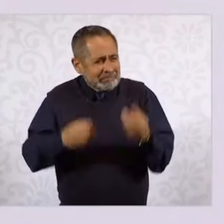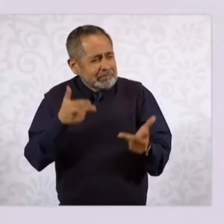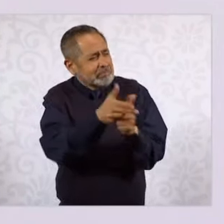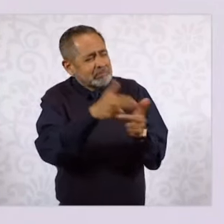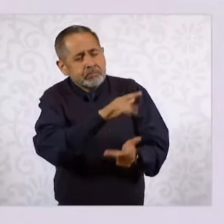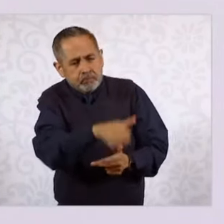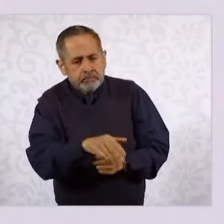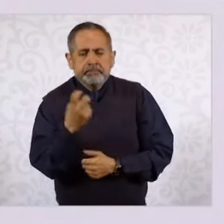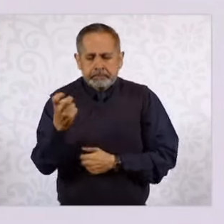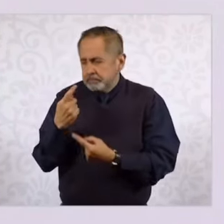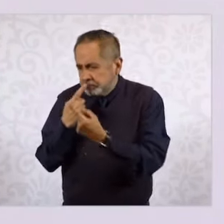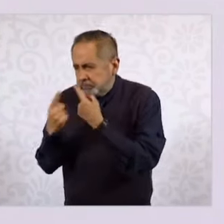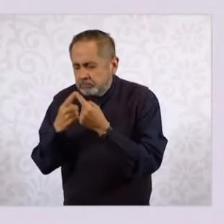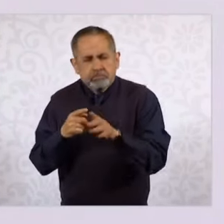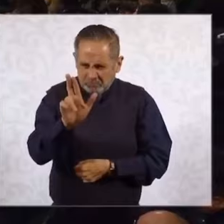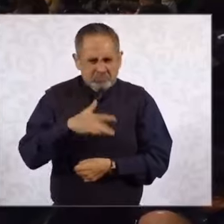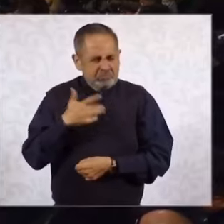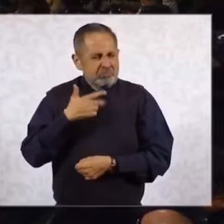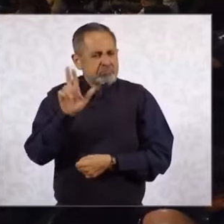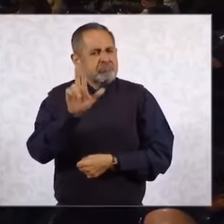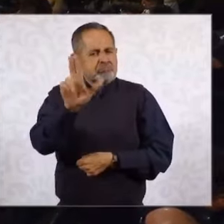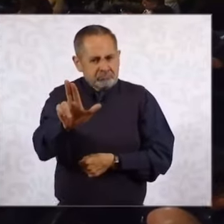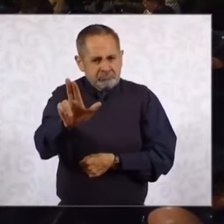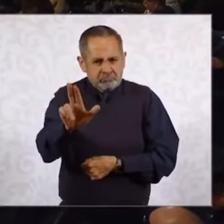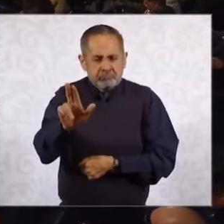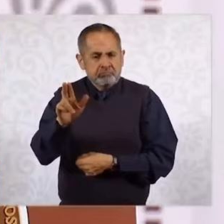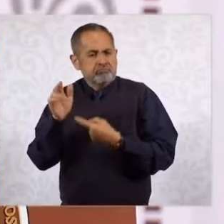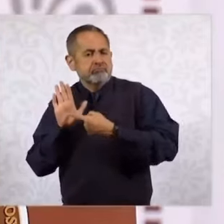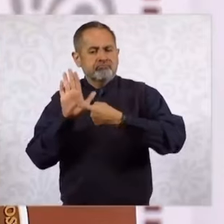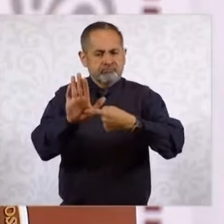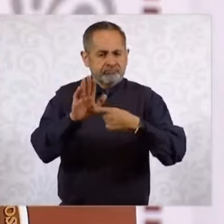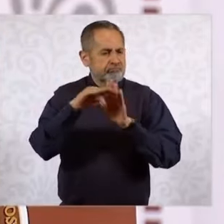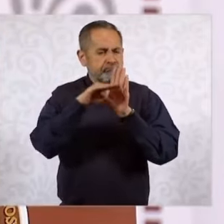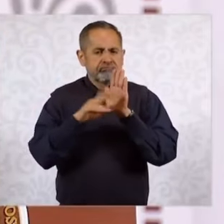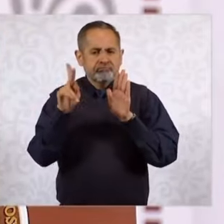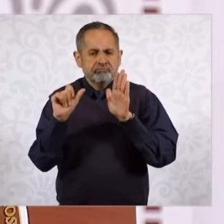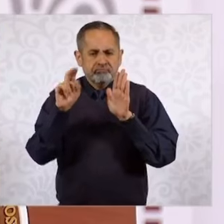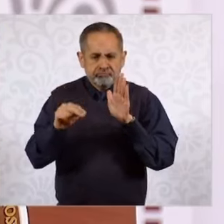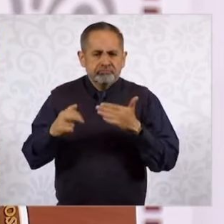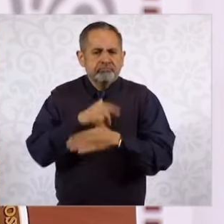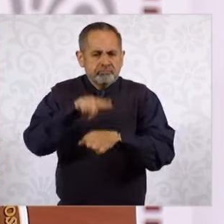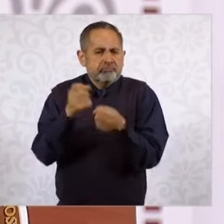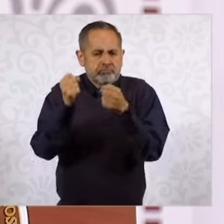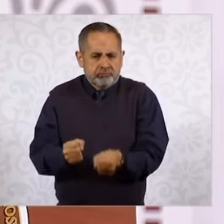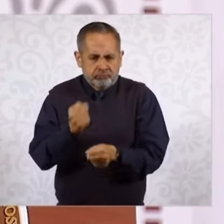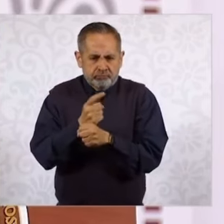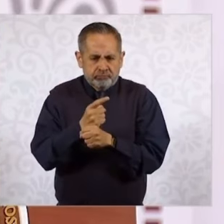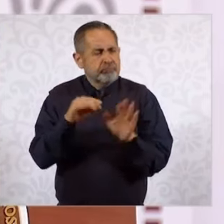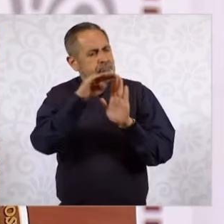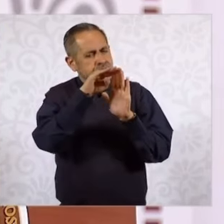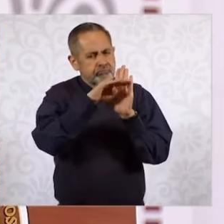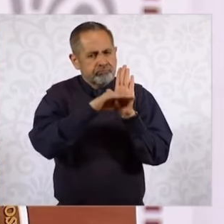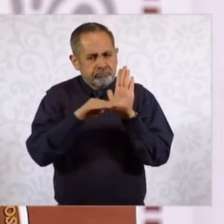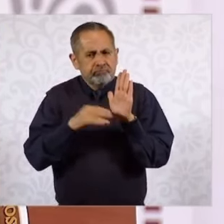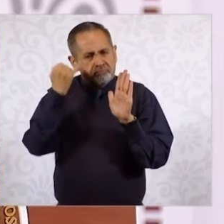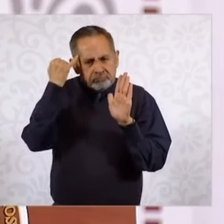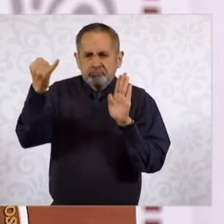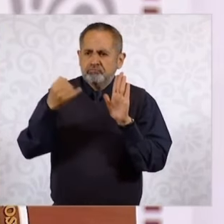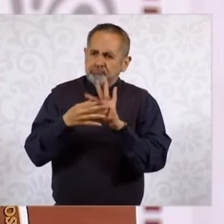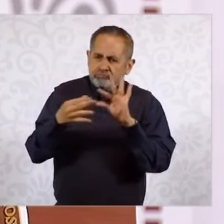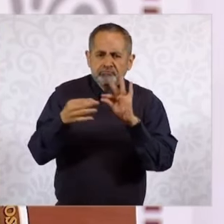El día 8, si mal no me acuerdo, vamos a presentar el Plan Nacional de Seguridad. Son algunas iniciativas que vamos a enviar,